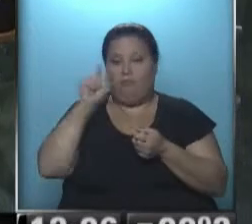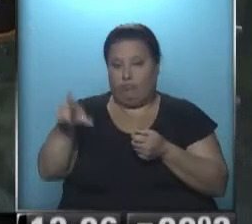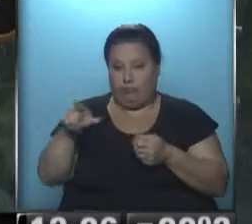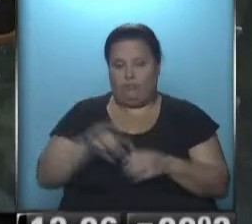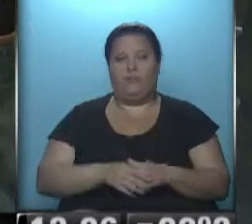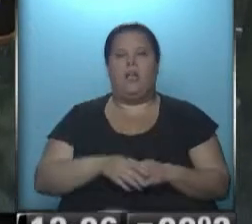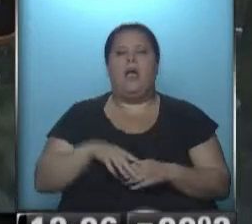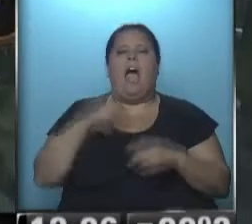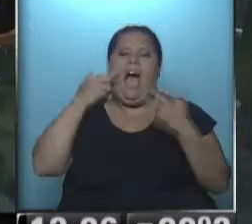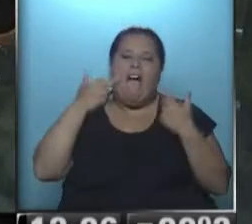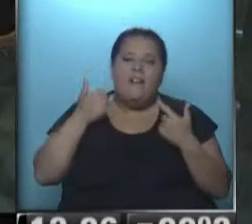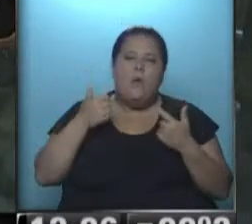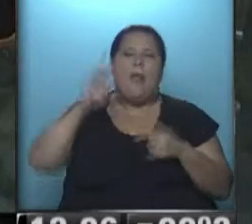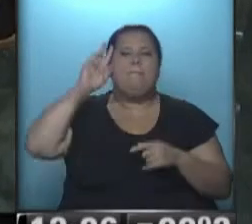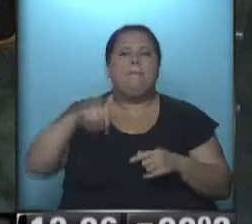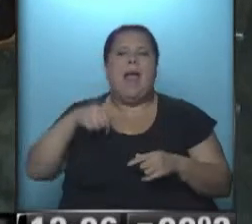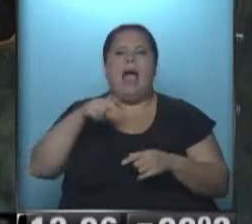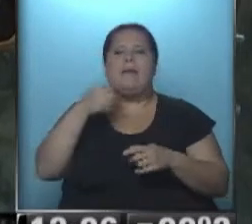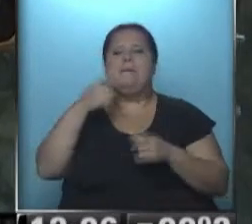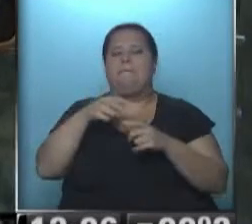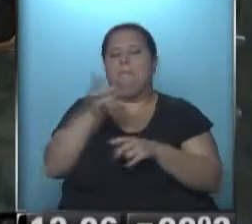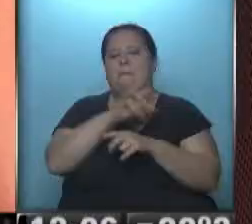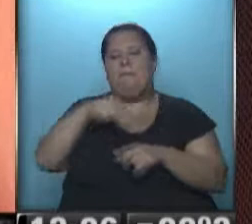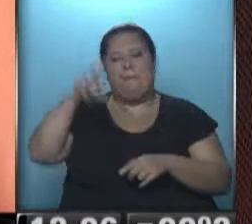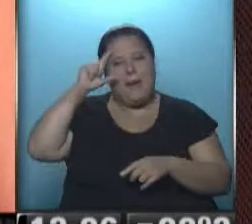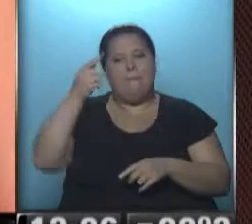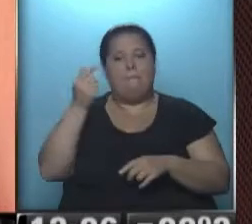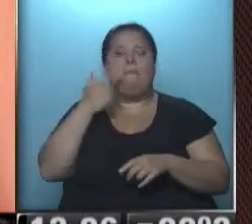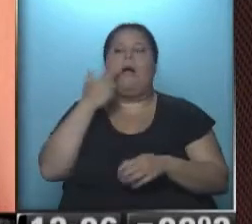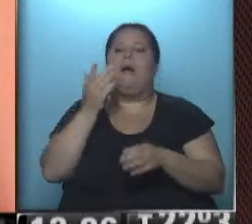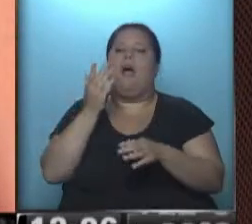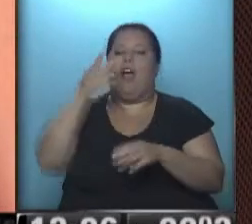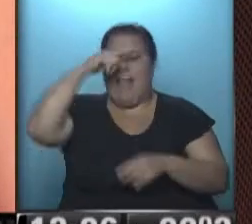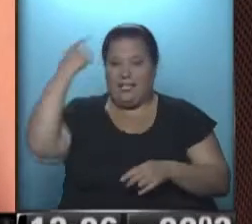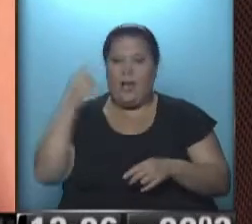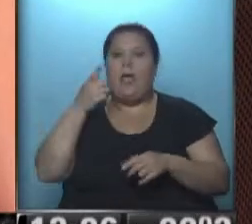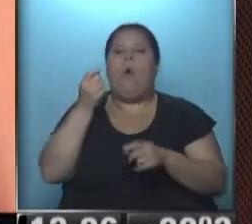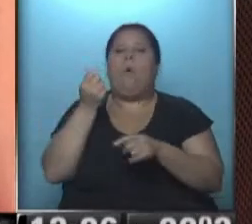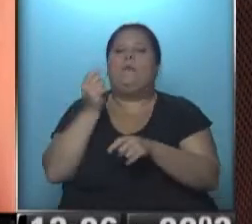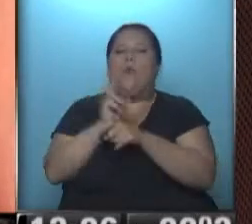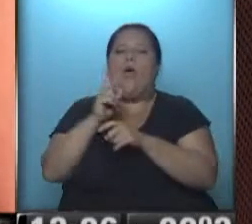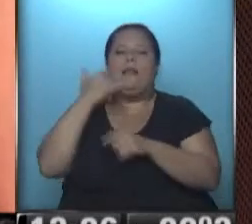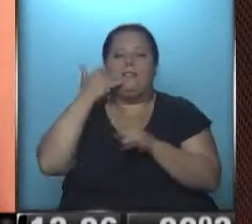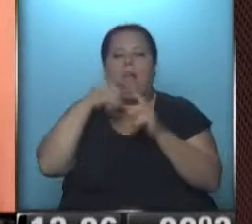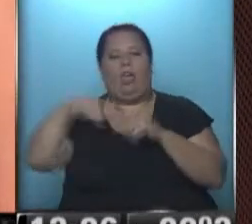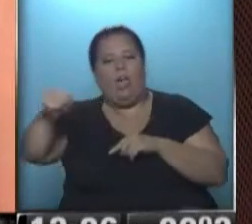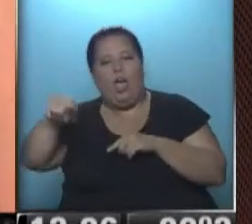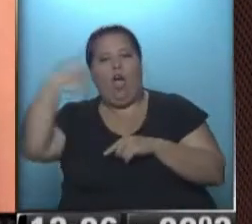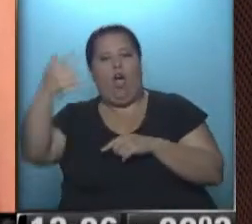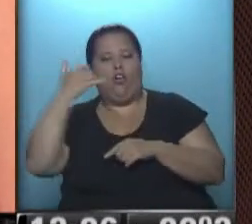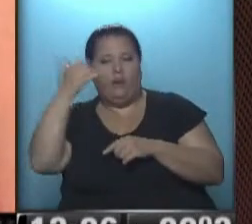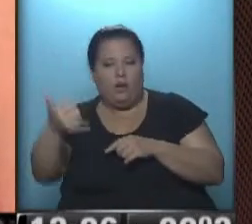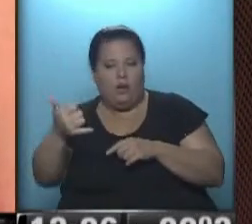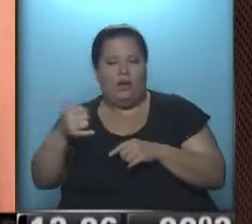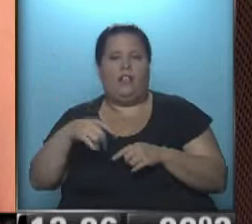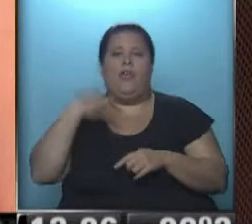cliente, para averiguar sobre el plan prepago nacional, los precios cuidados para el teléfono. Lo cierto es que lo derivaron a otro lugar donde